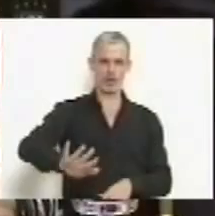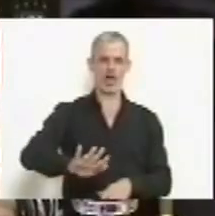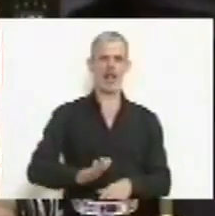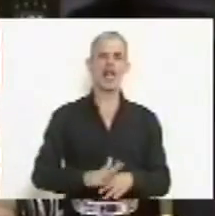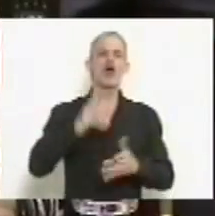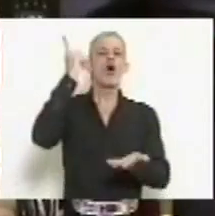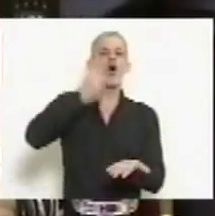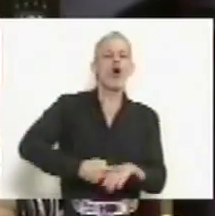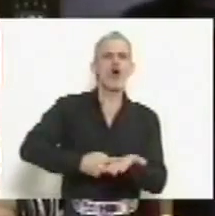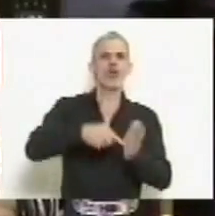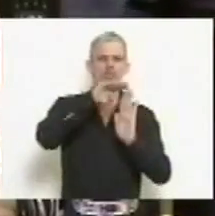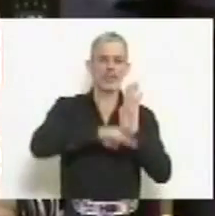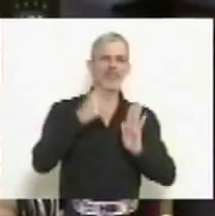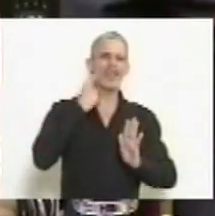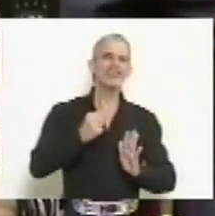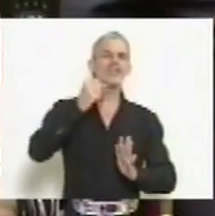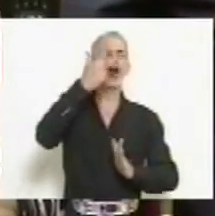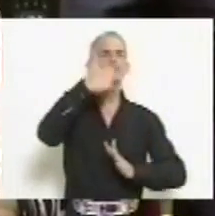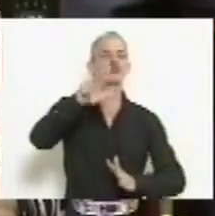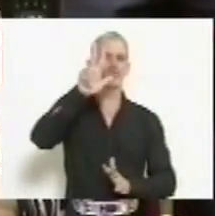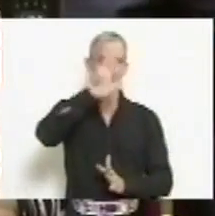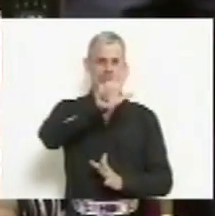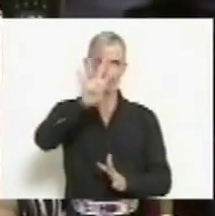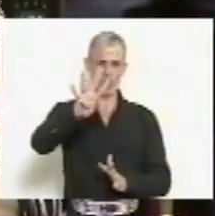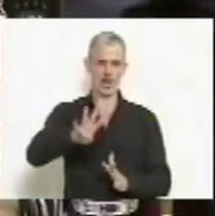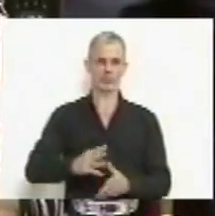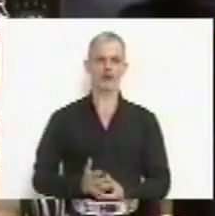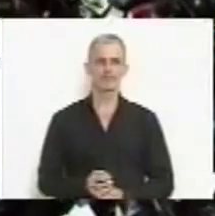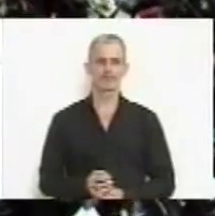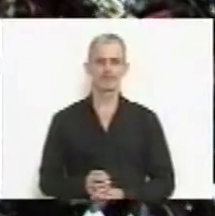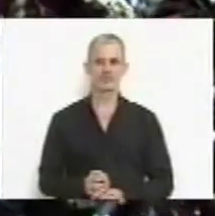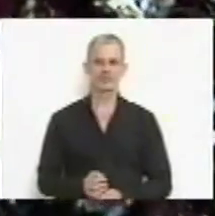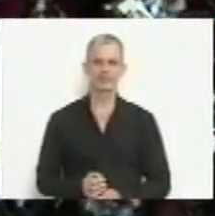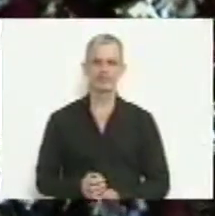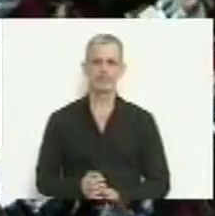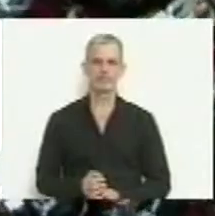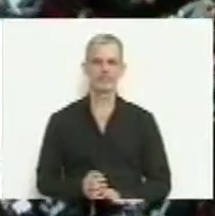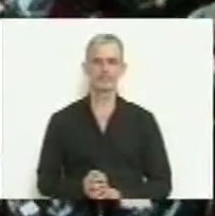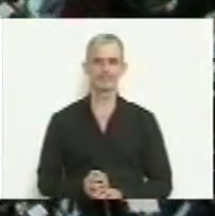Orden del día 834. día 834, tiempo.